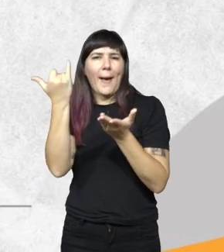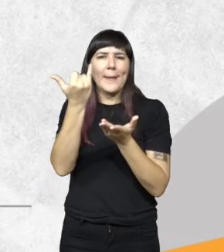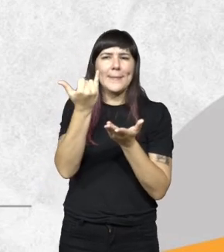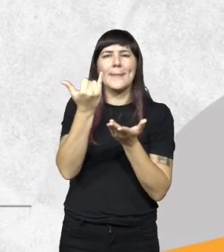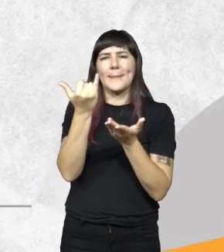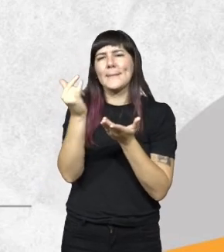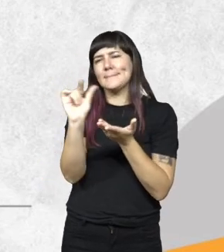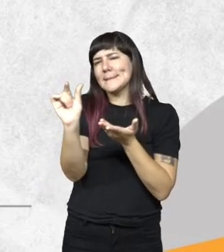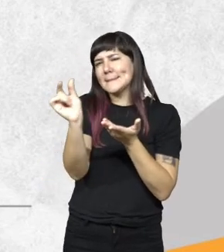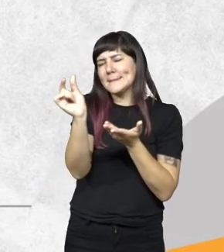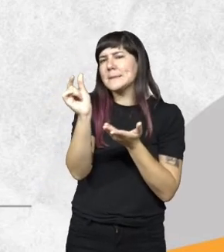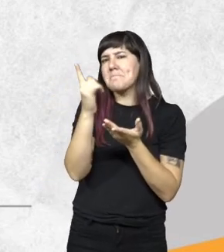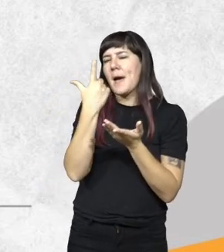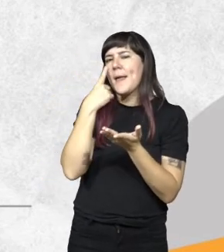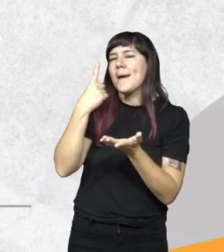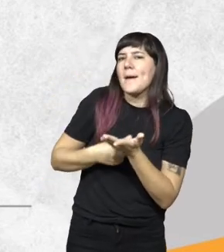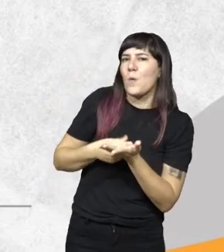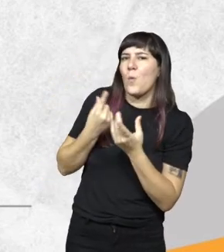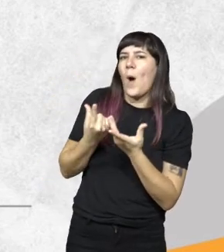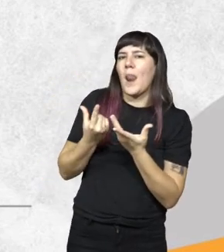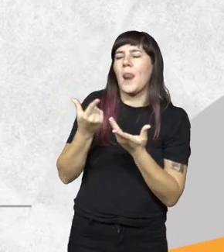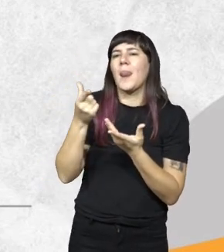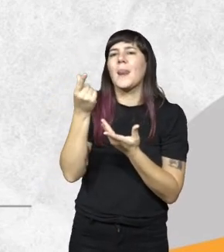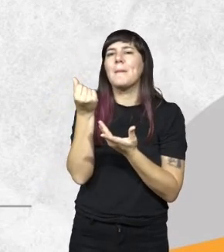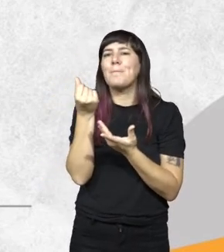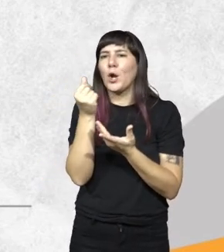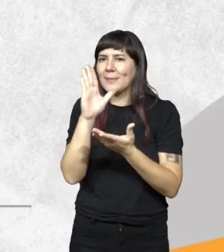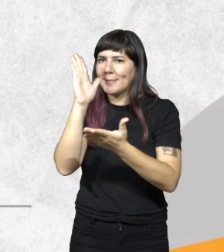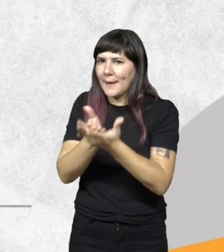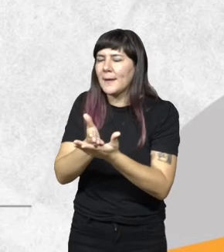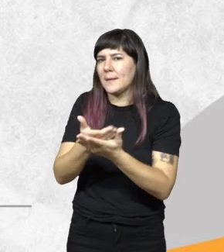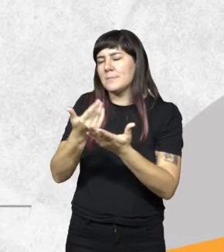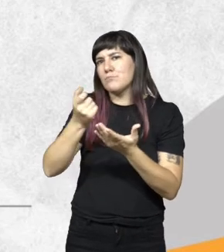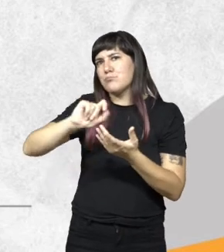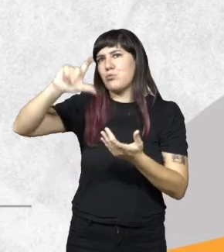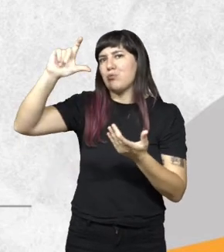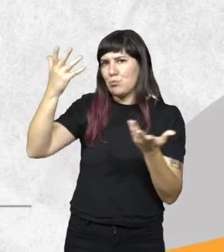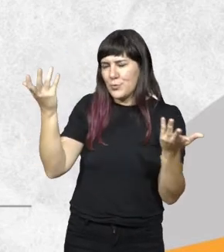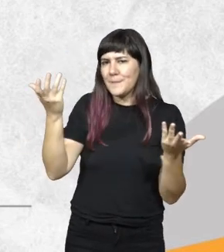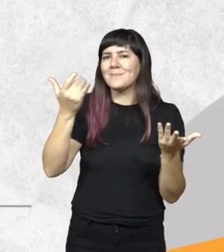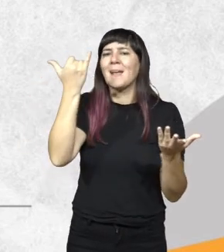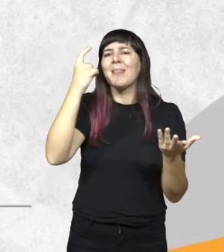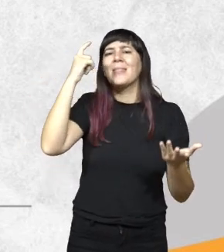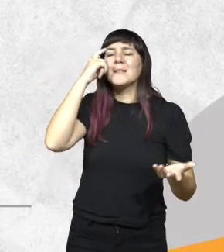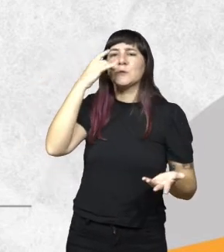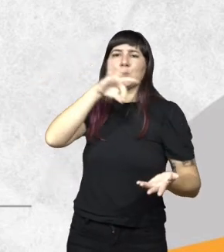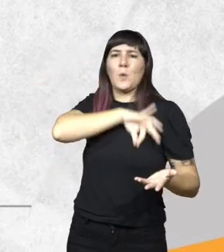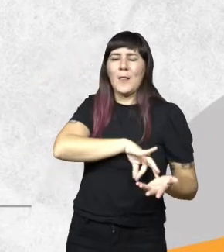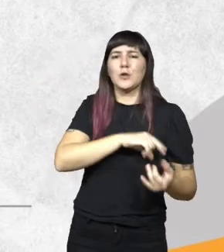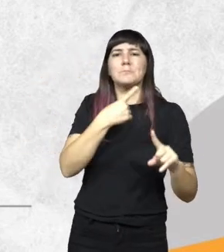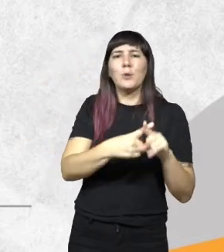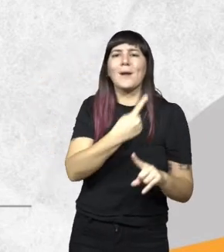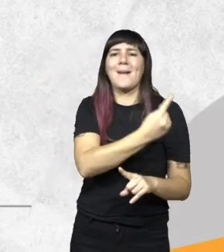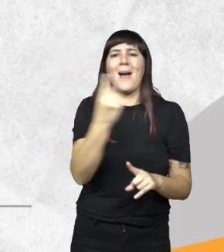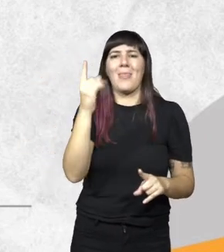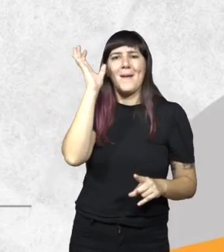discrecionalidad alta para determinar el importe el abanico de importes es amplio y aparte se prevén 10 sueldos por cada